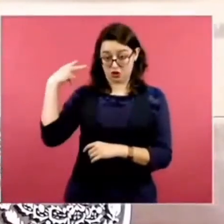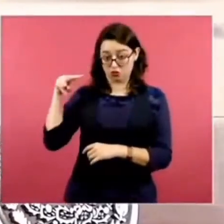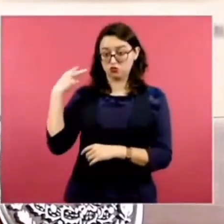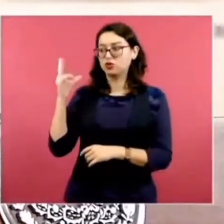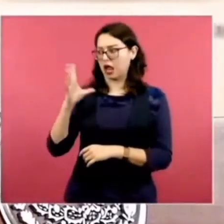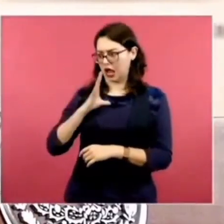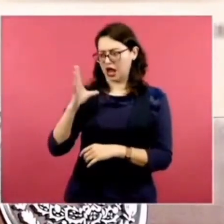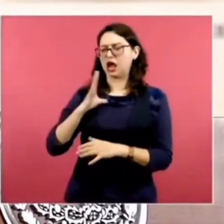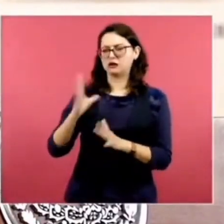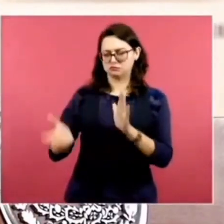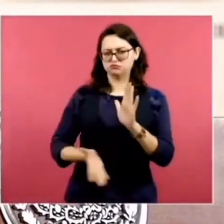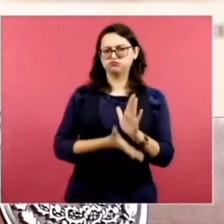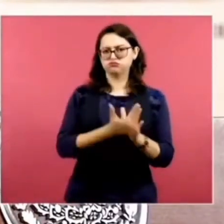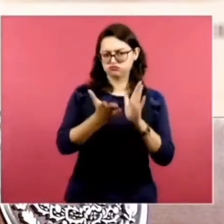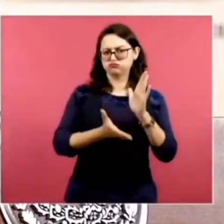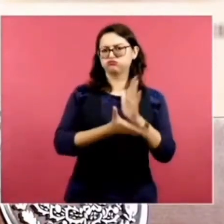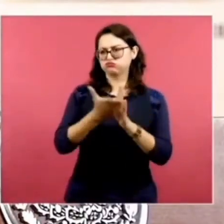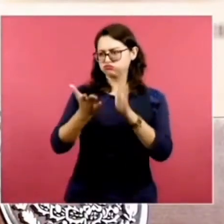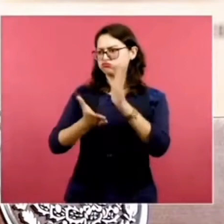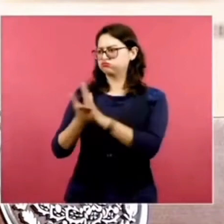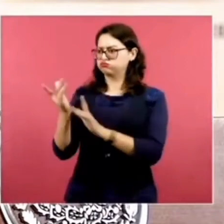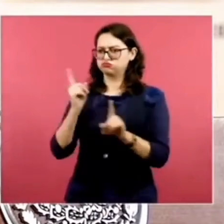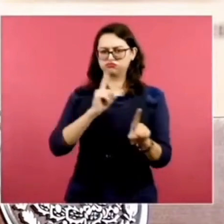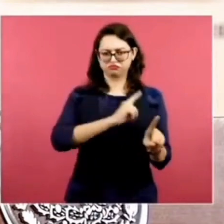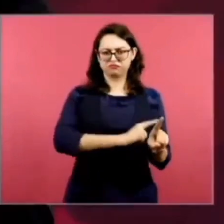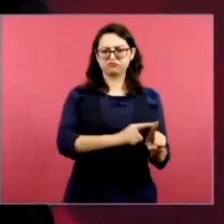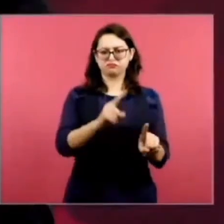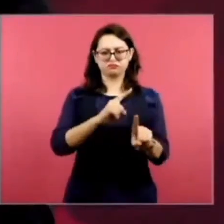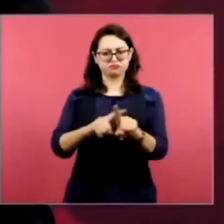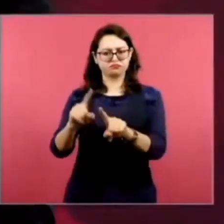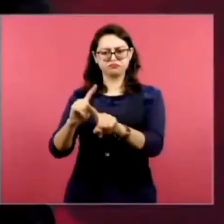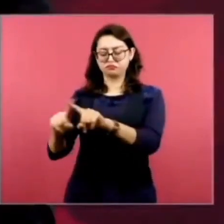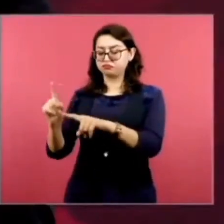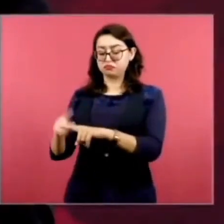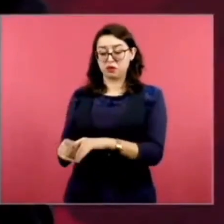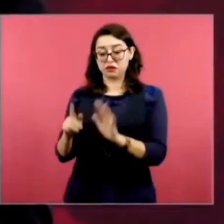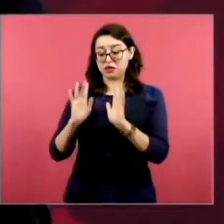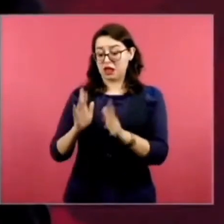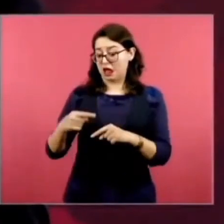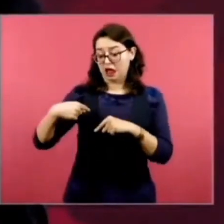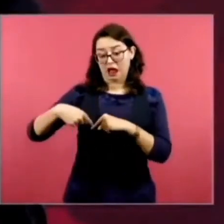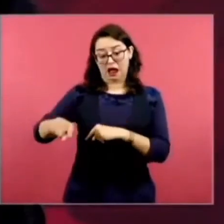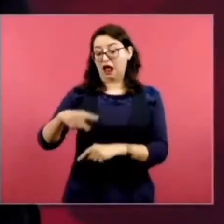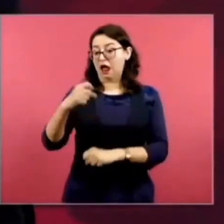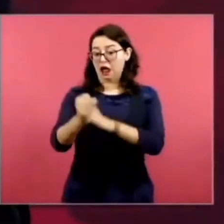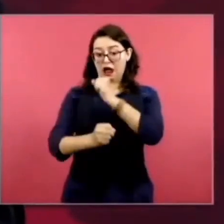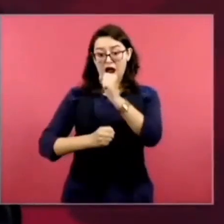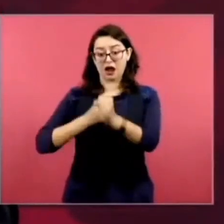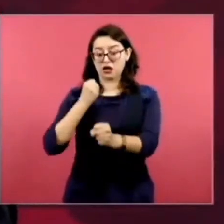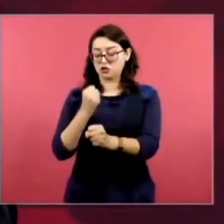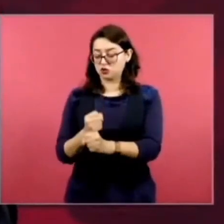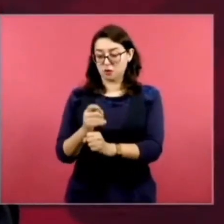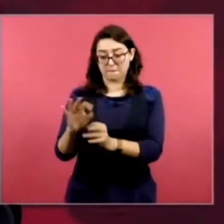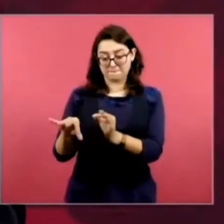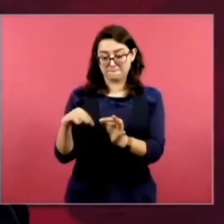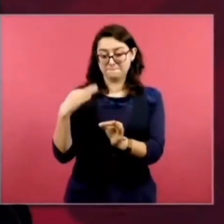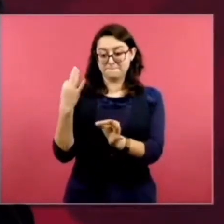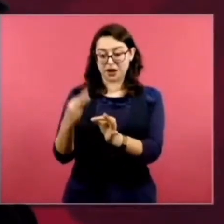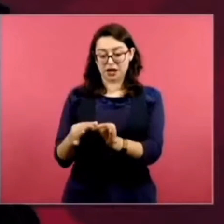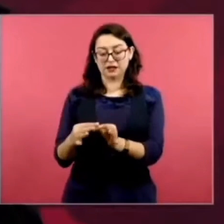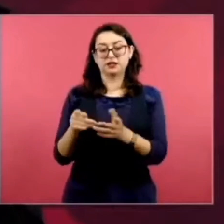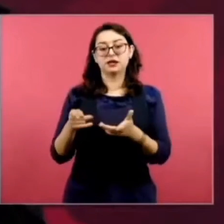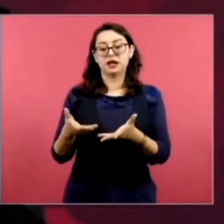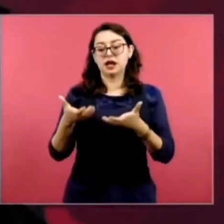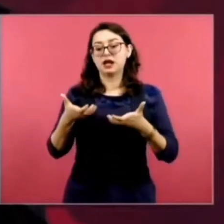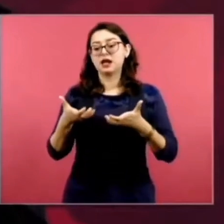terminando la ampliación de la carretera hacia Tampico,